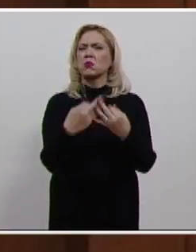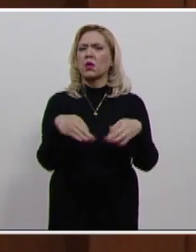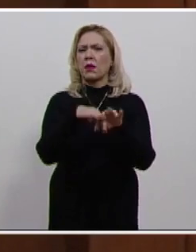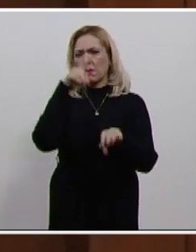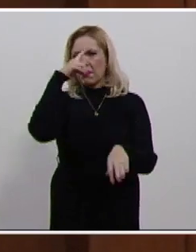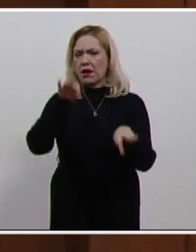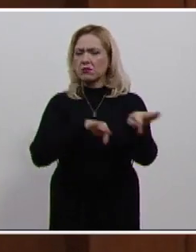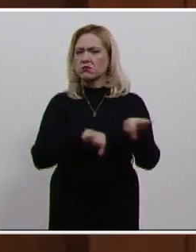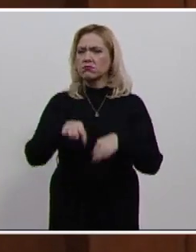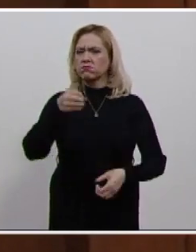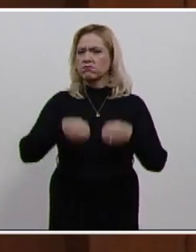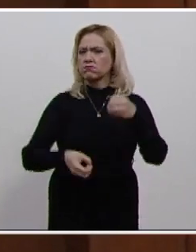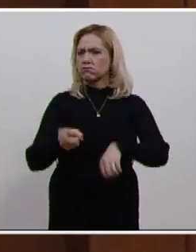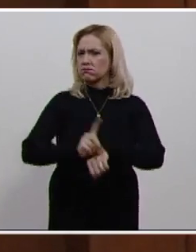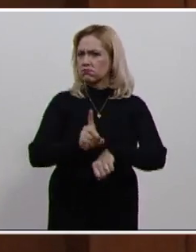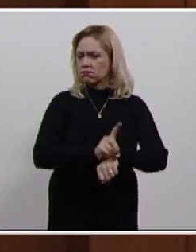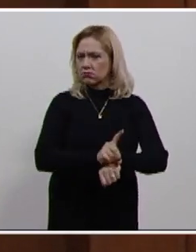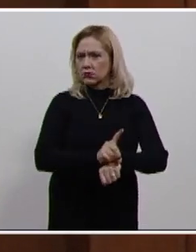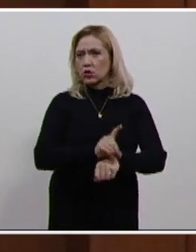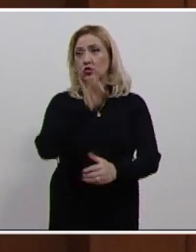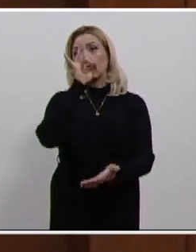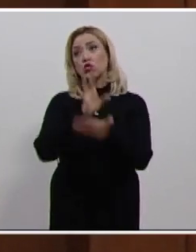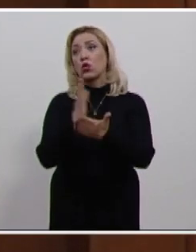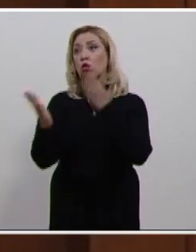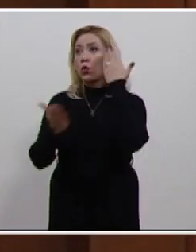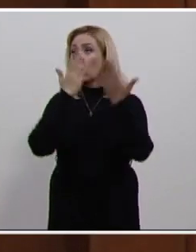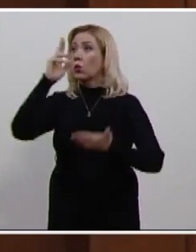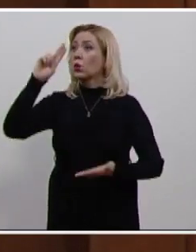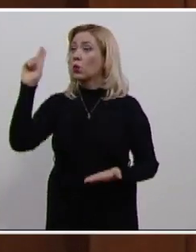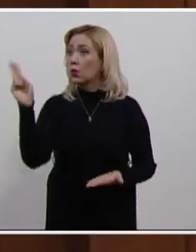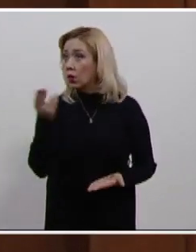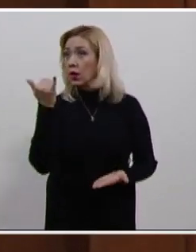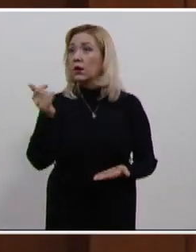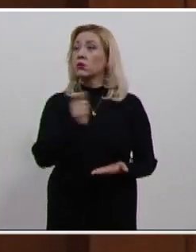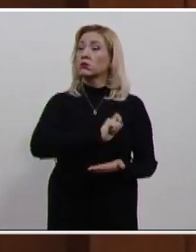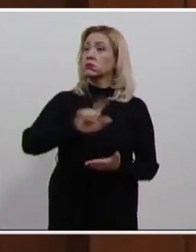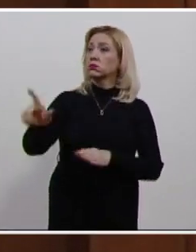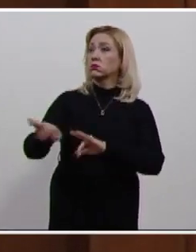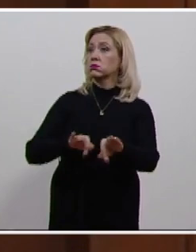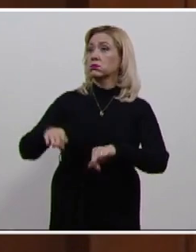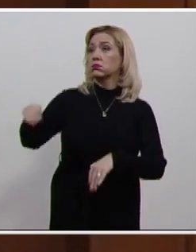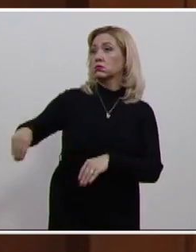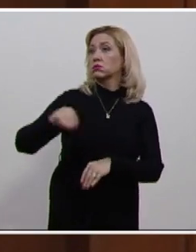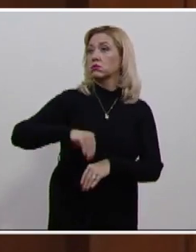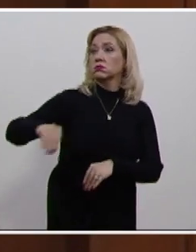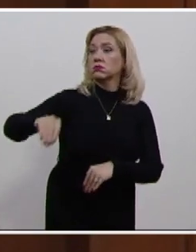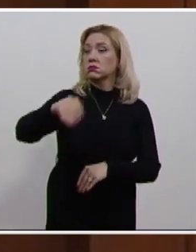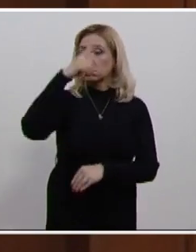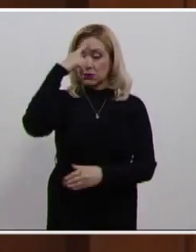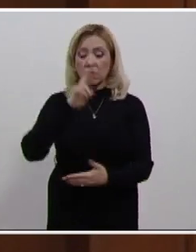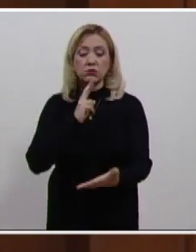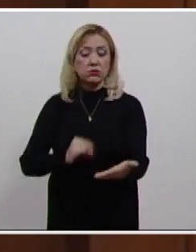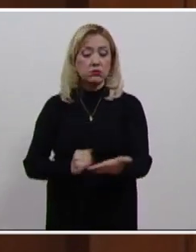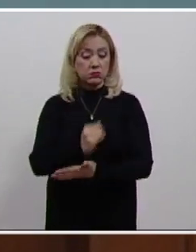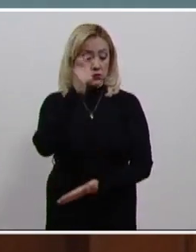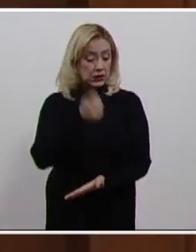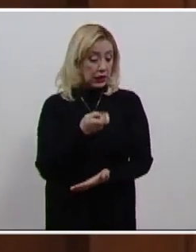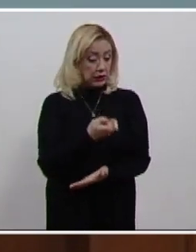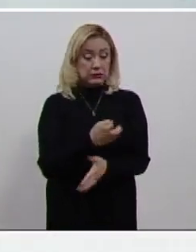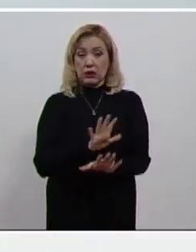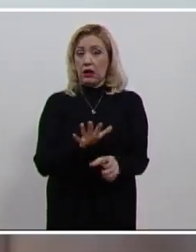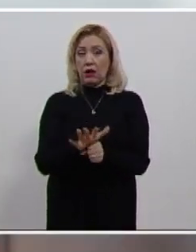justicia. No es sólo la formación académica o el desempeño profesional en los que se basan las deliberaciones de este tribunal pleno.